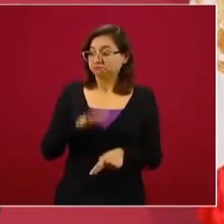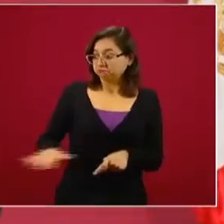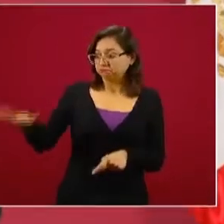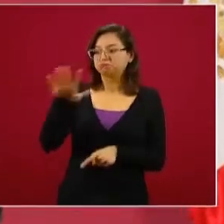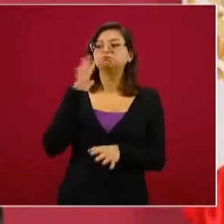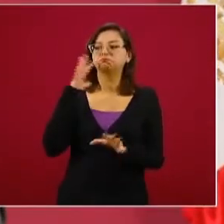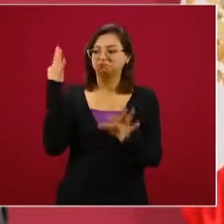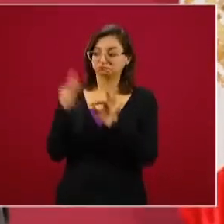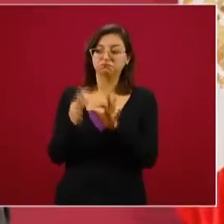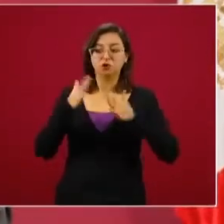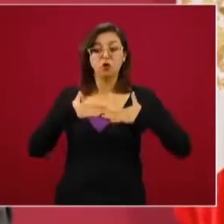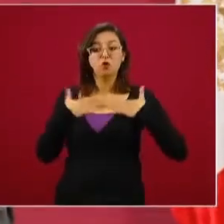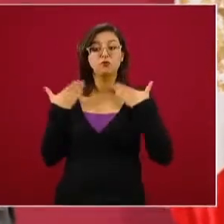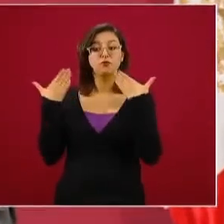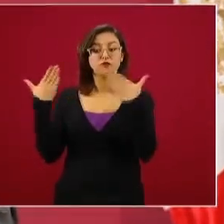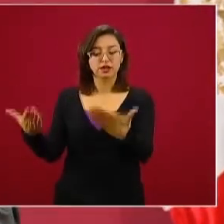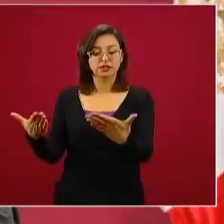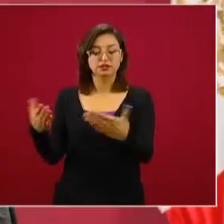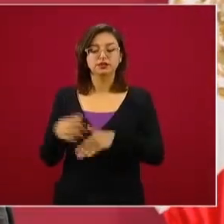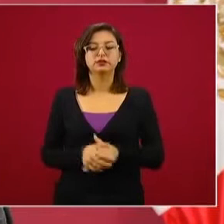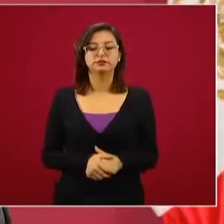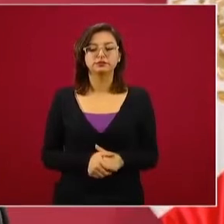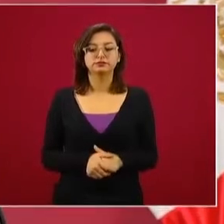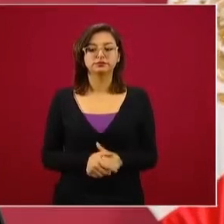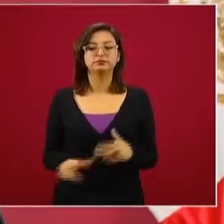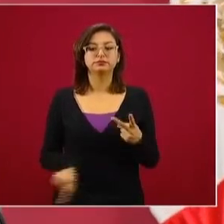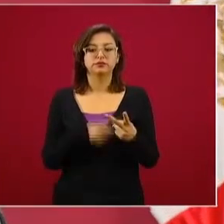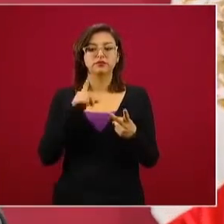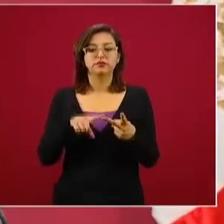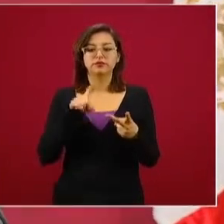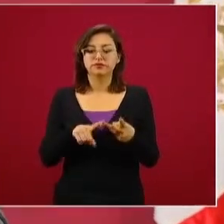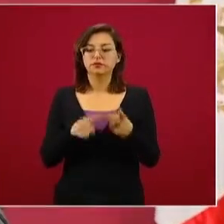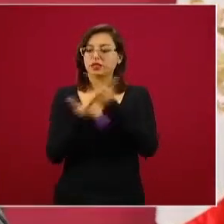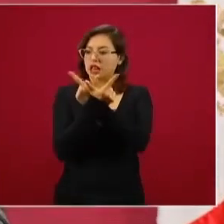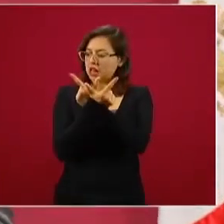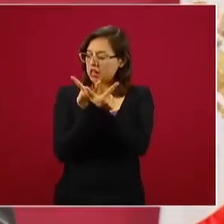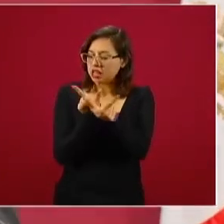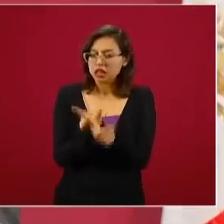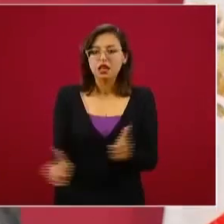gente y también garantizando las libertades,